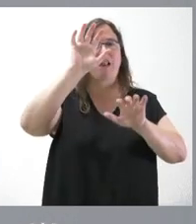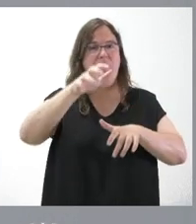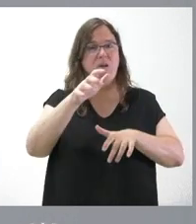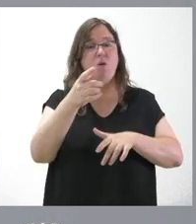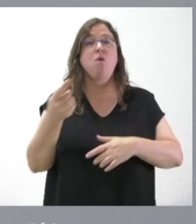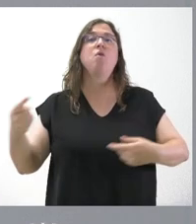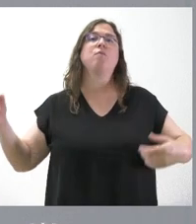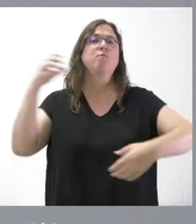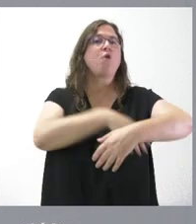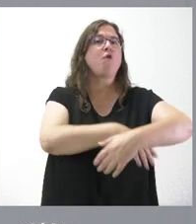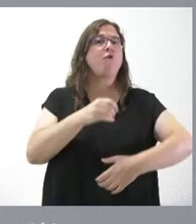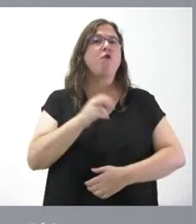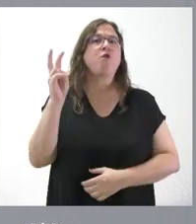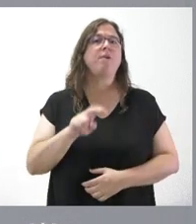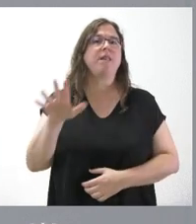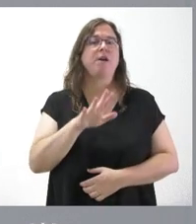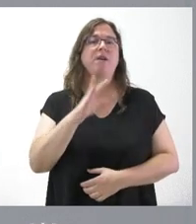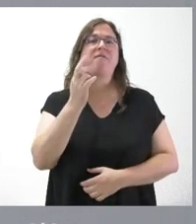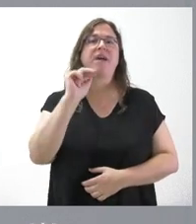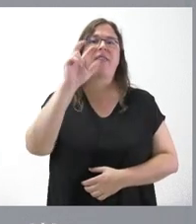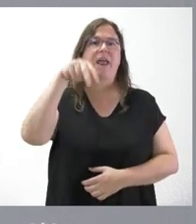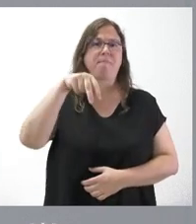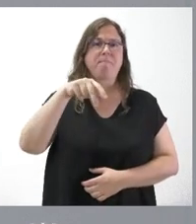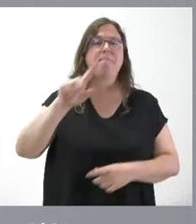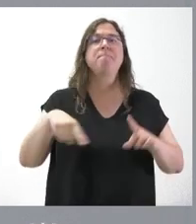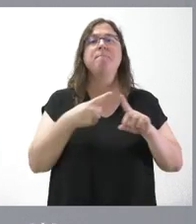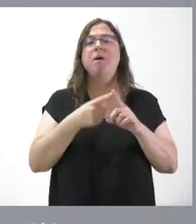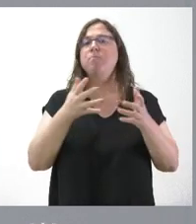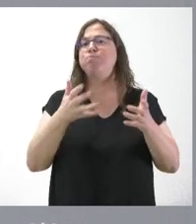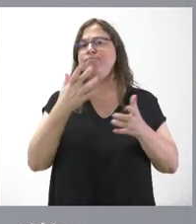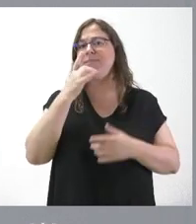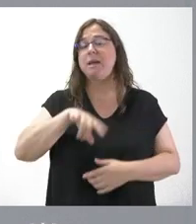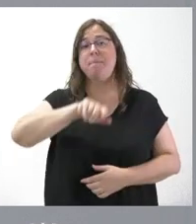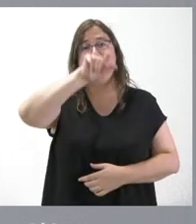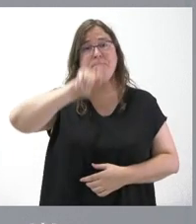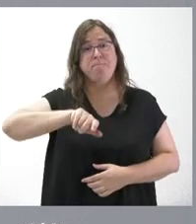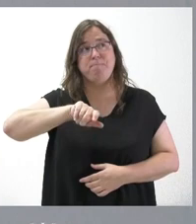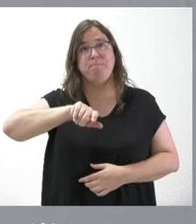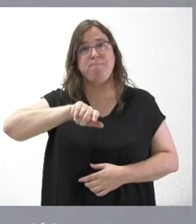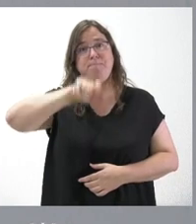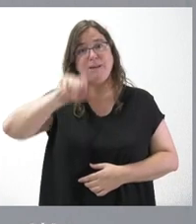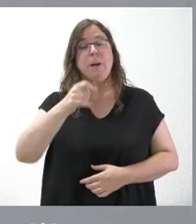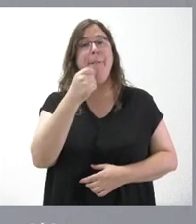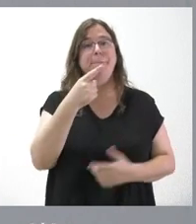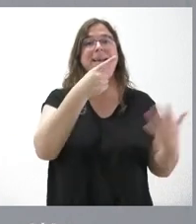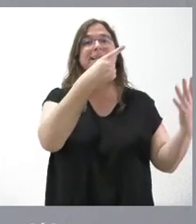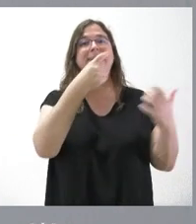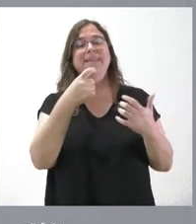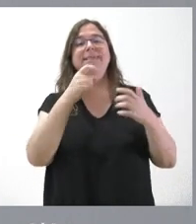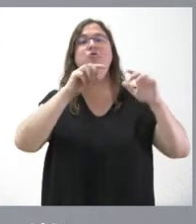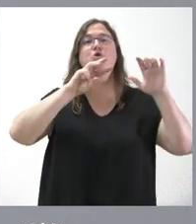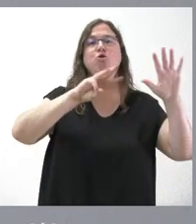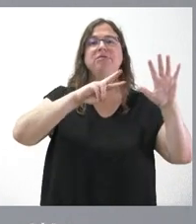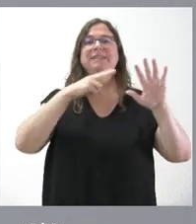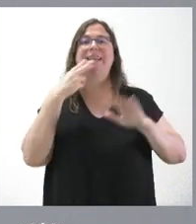cofinanciados por el FEADER y va a beneficiar a 1.683 propietarios